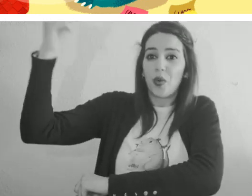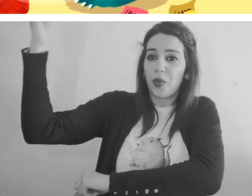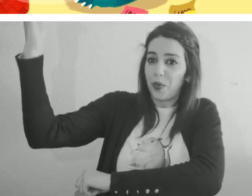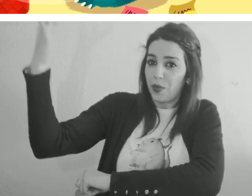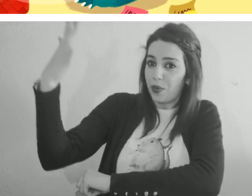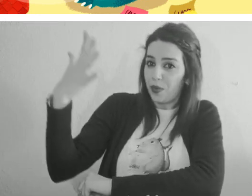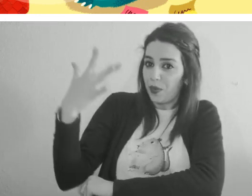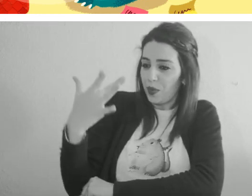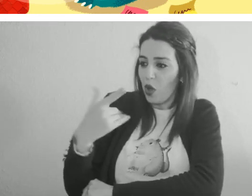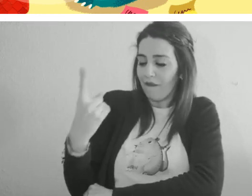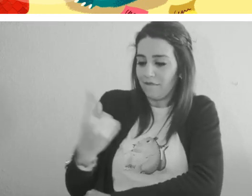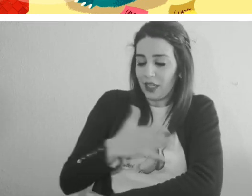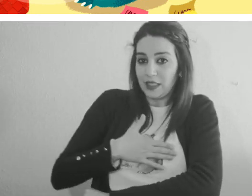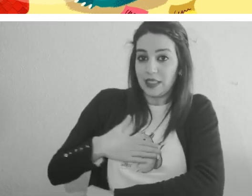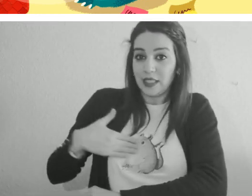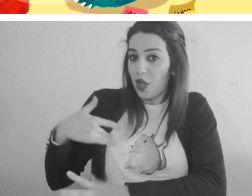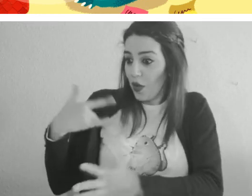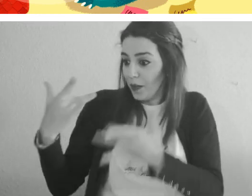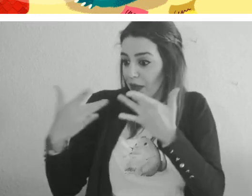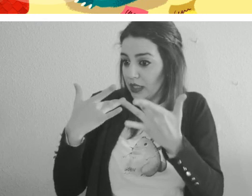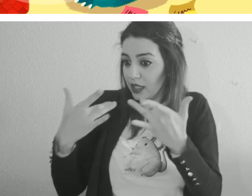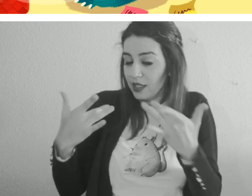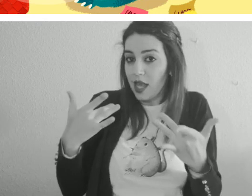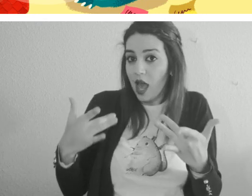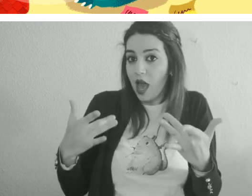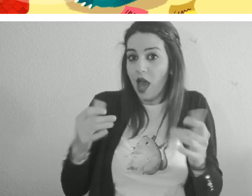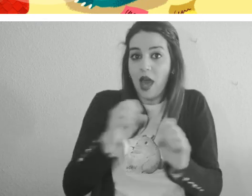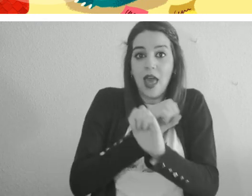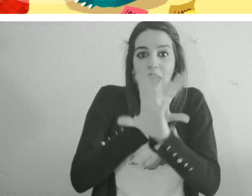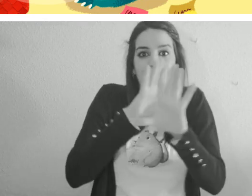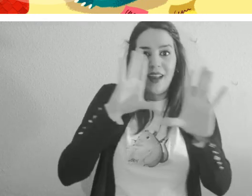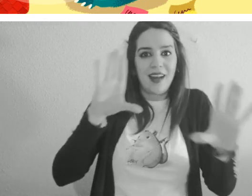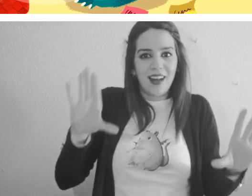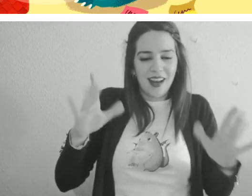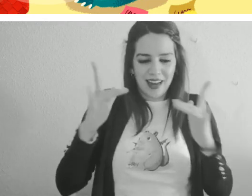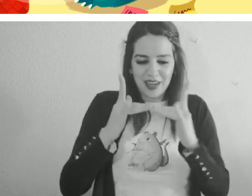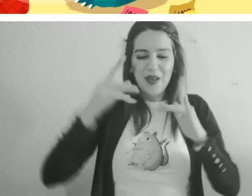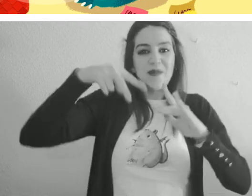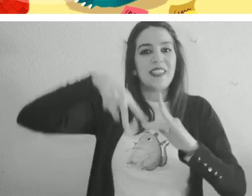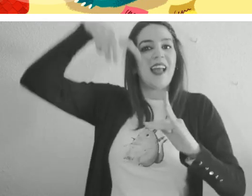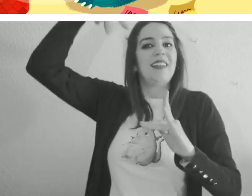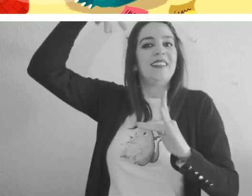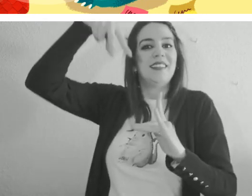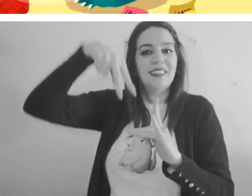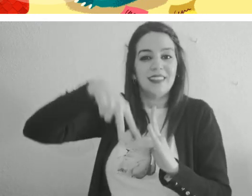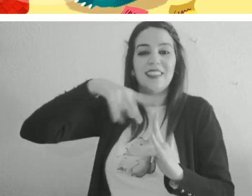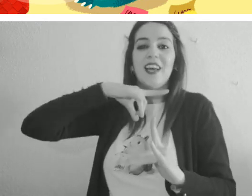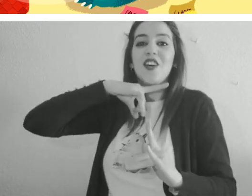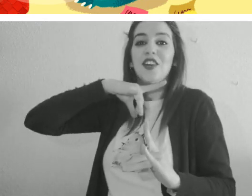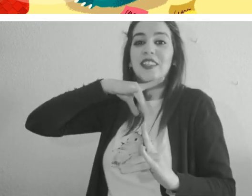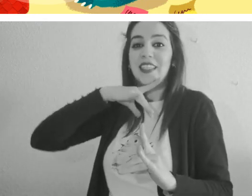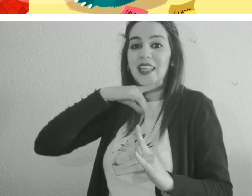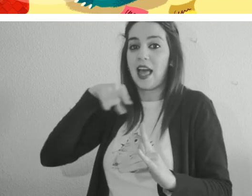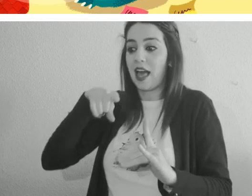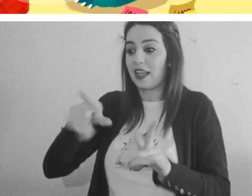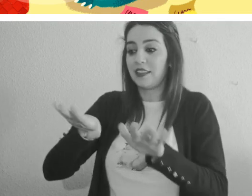brillar unos de sus deseos. Clara empezó a saltar la alegría en la cama. Allí, en